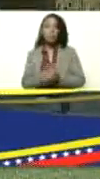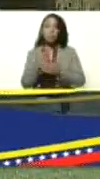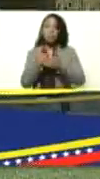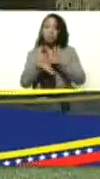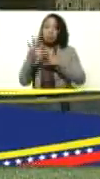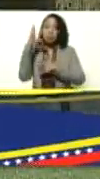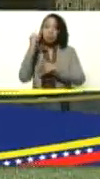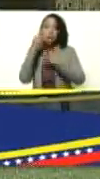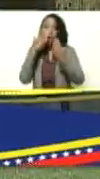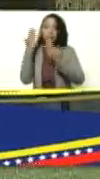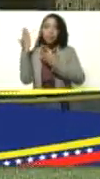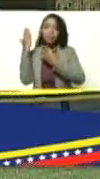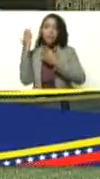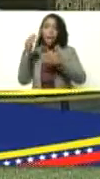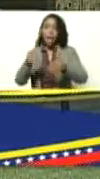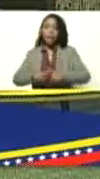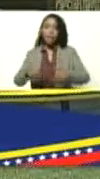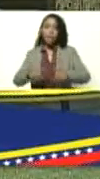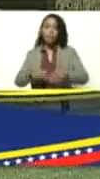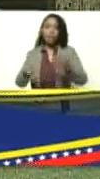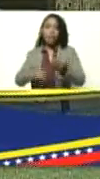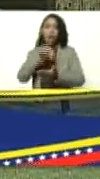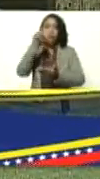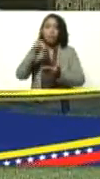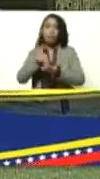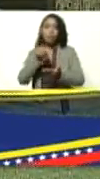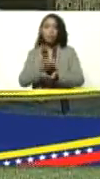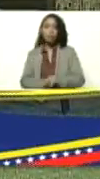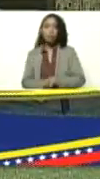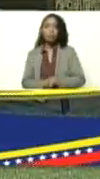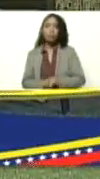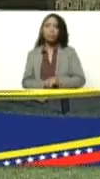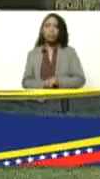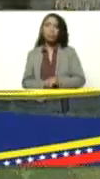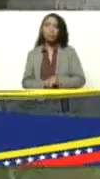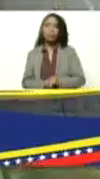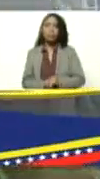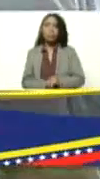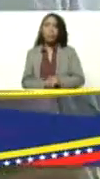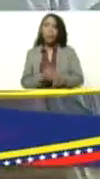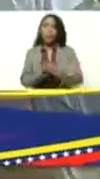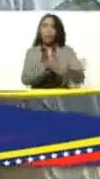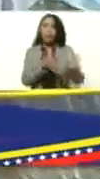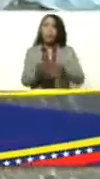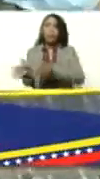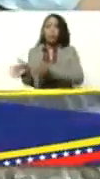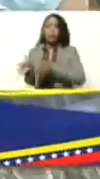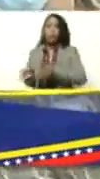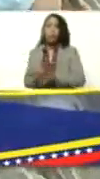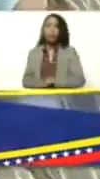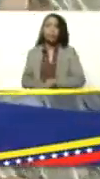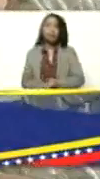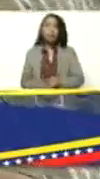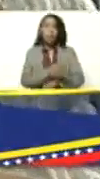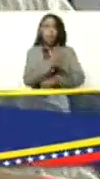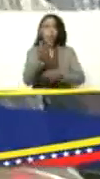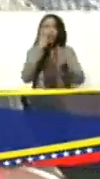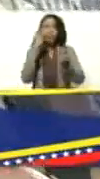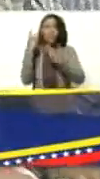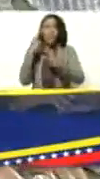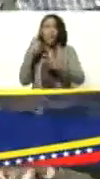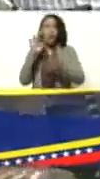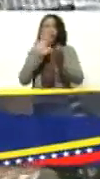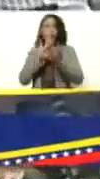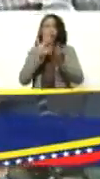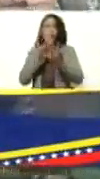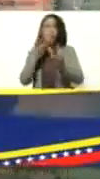en un gran esfuerzo nacional de ganar de ganar ganar fíjense ustedes tenemos un pase a